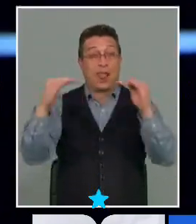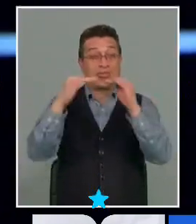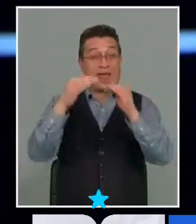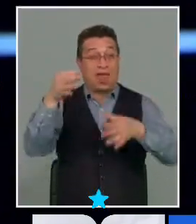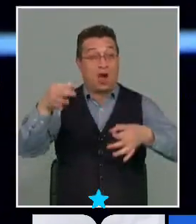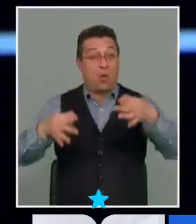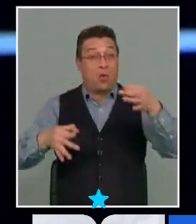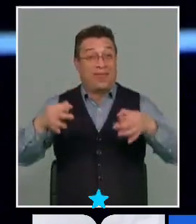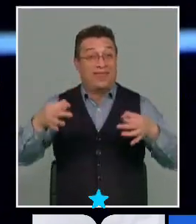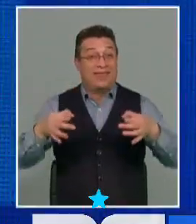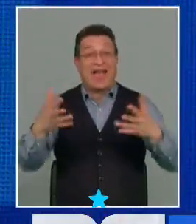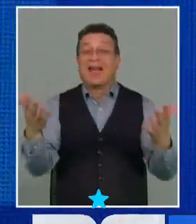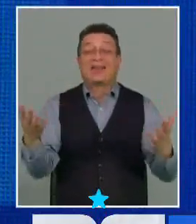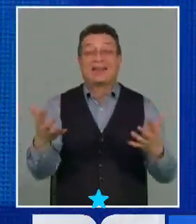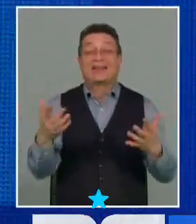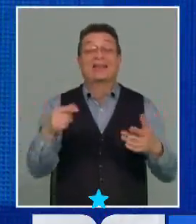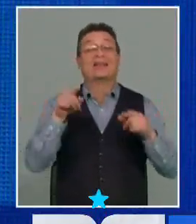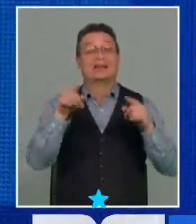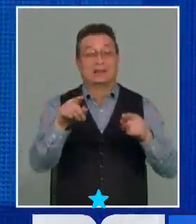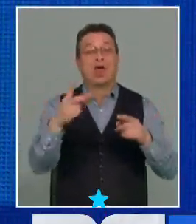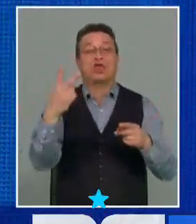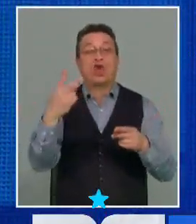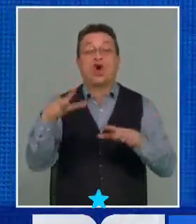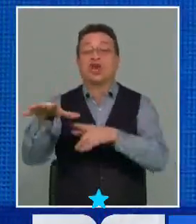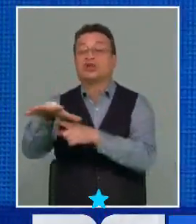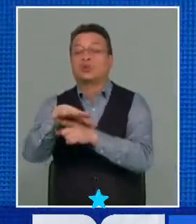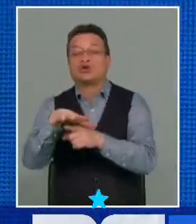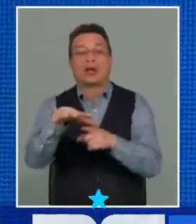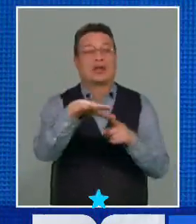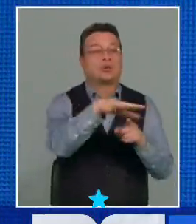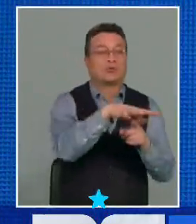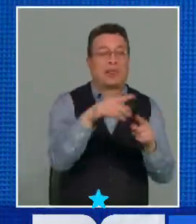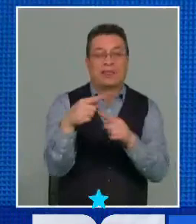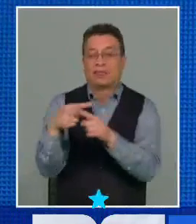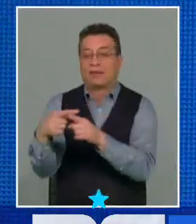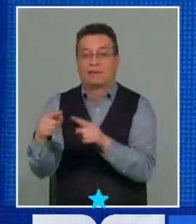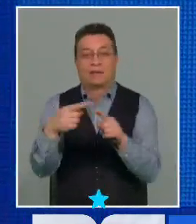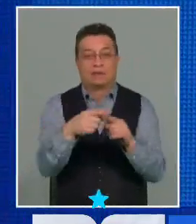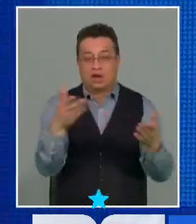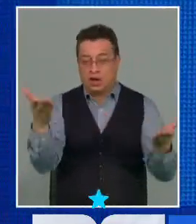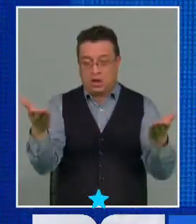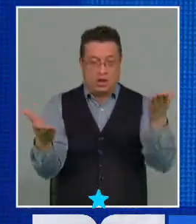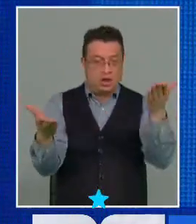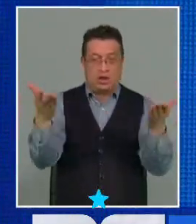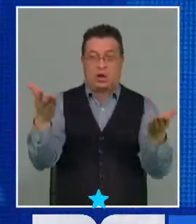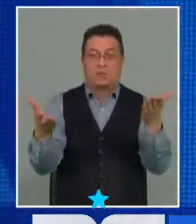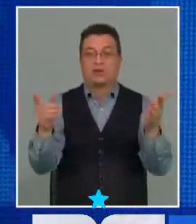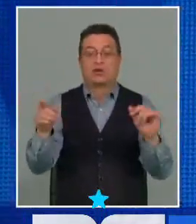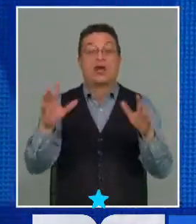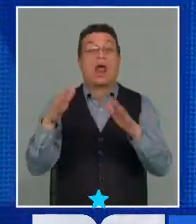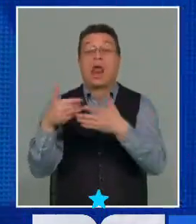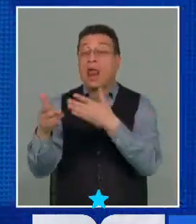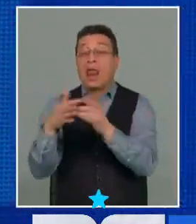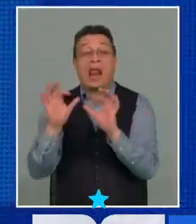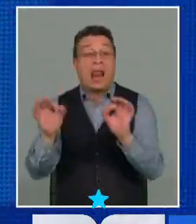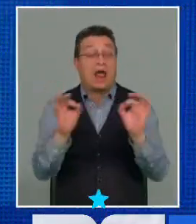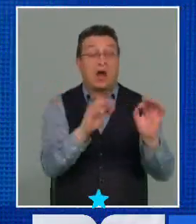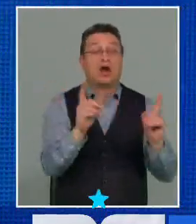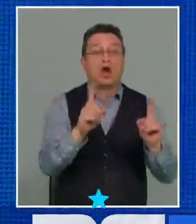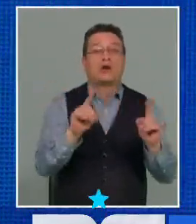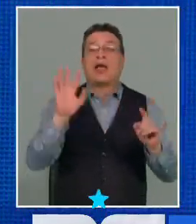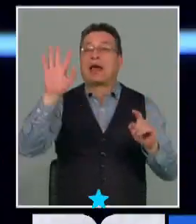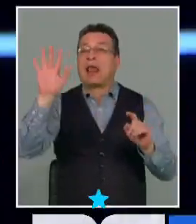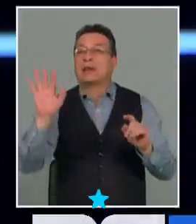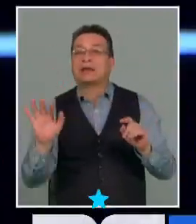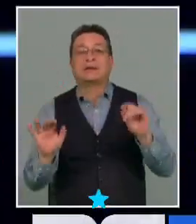significa que estamos comparando dos situaciones y la estamos comparando no necesariamente por su naturaleza sino por sus